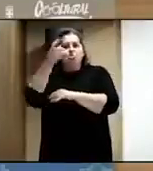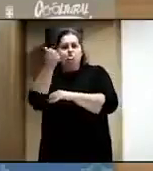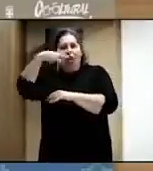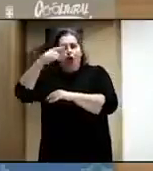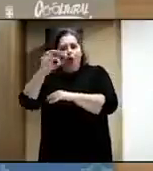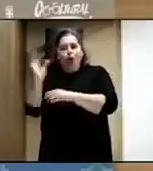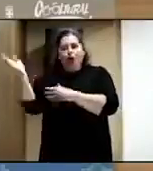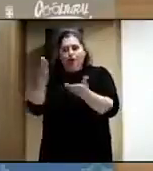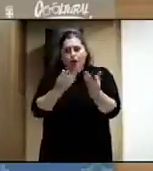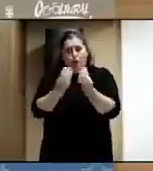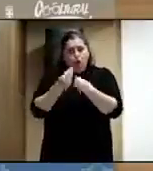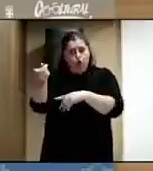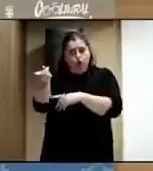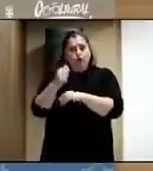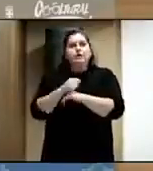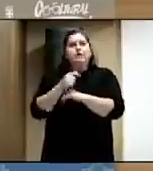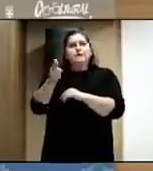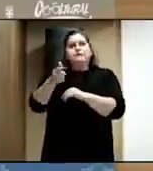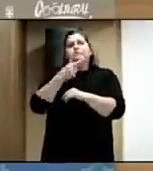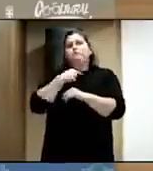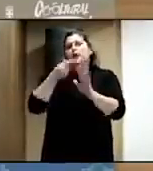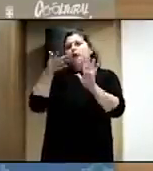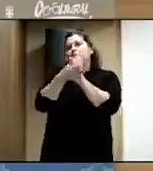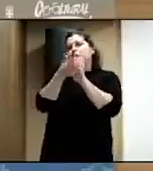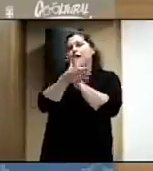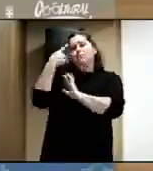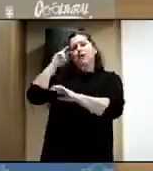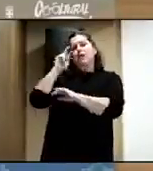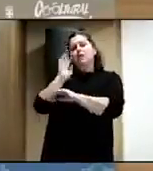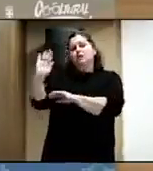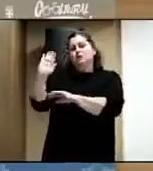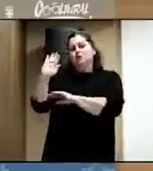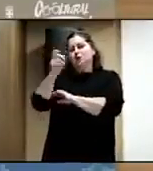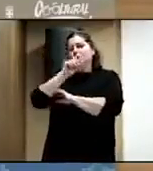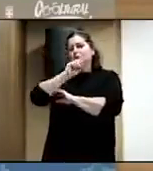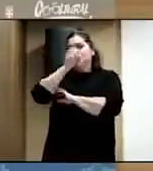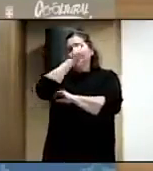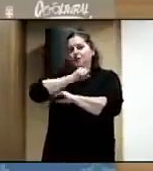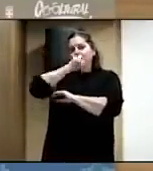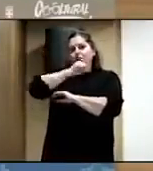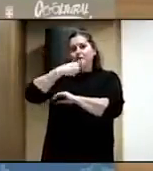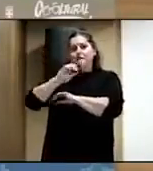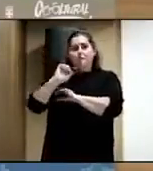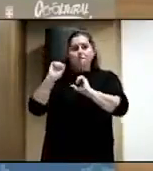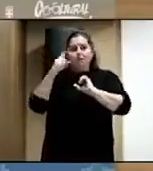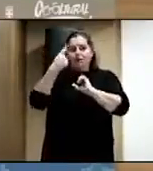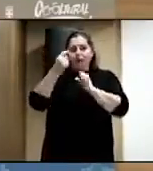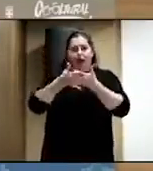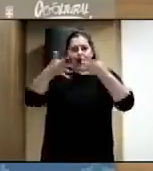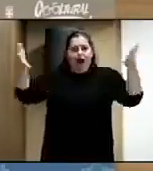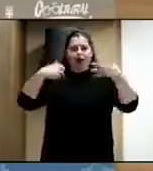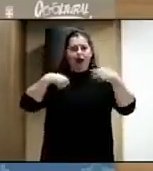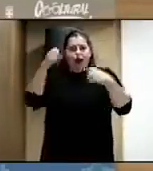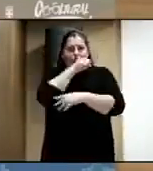bueno, pues queremos que nos cuente un poco cómo fue su experiencia, ¿no? En un primer gran concierto y también cómo fue su experiencia